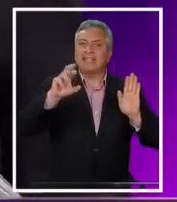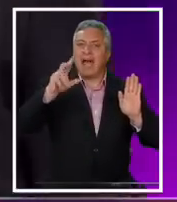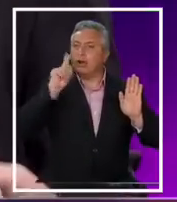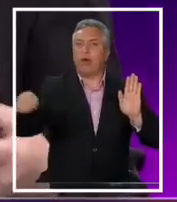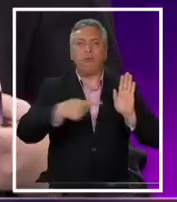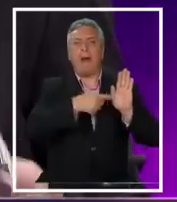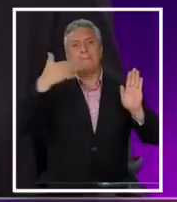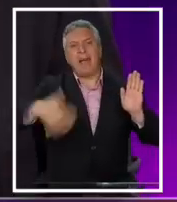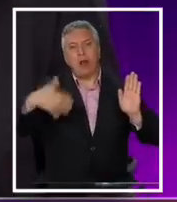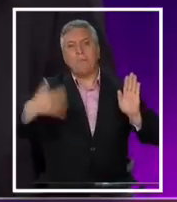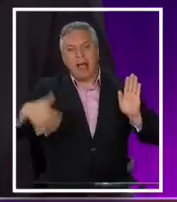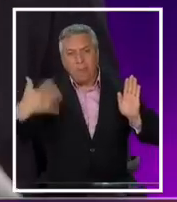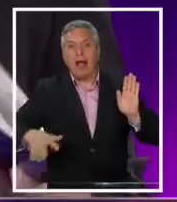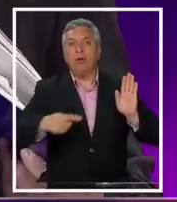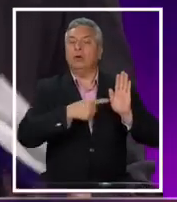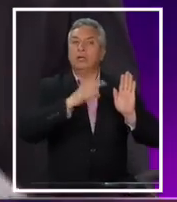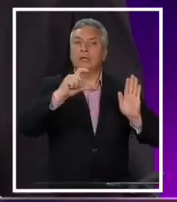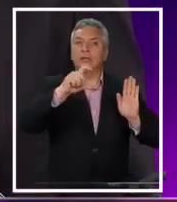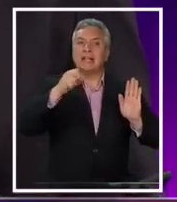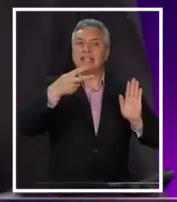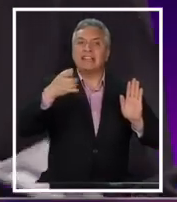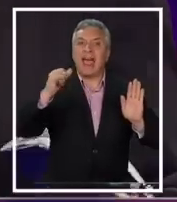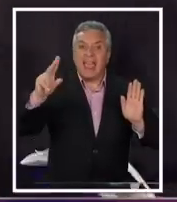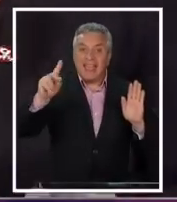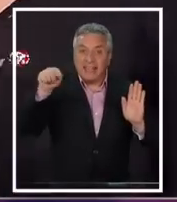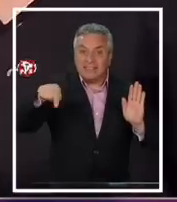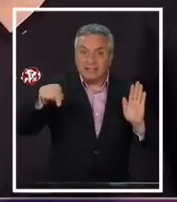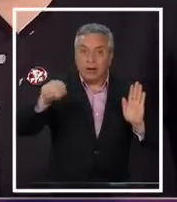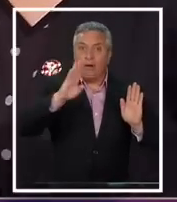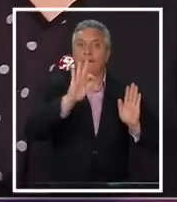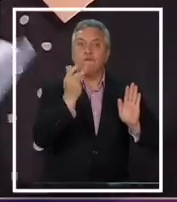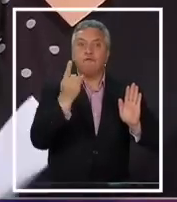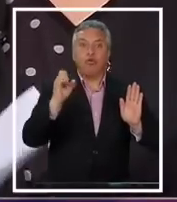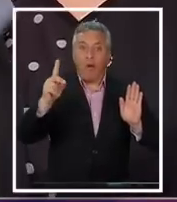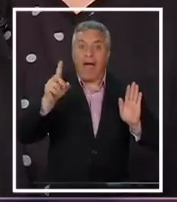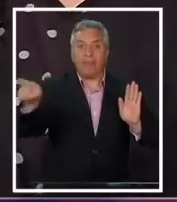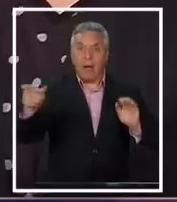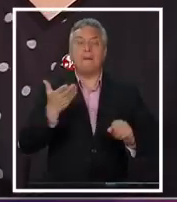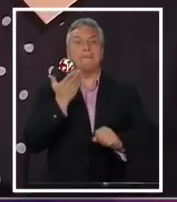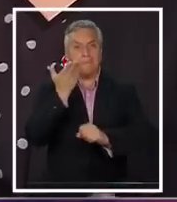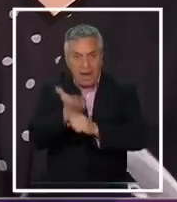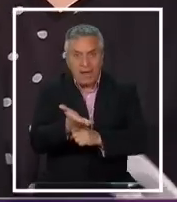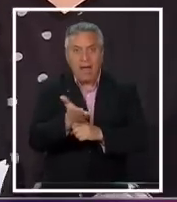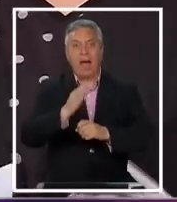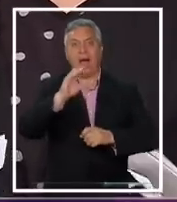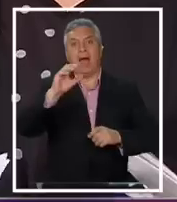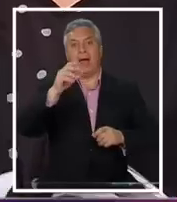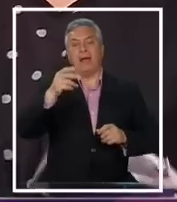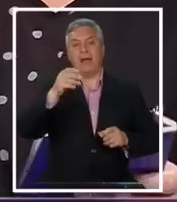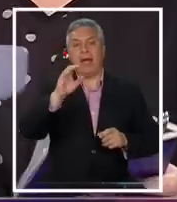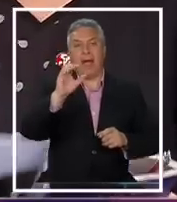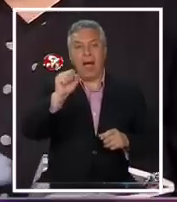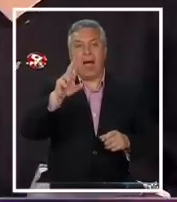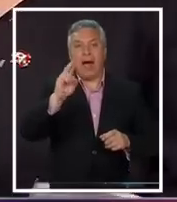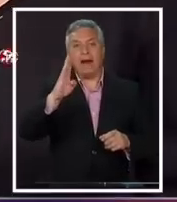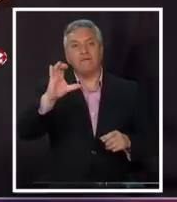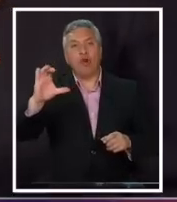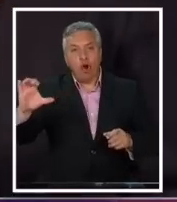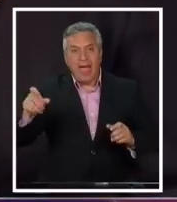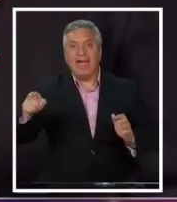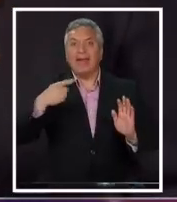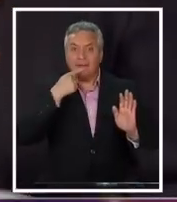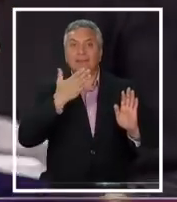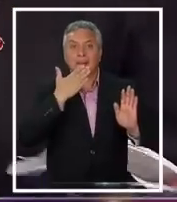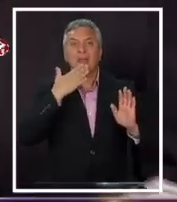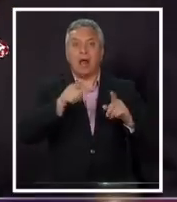por qué fue a Chaín que en su programa como constituyente pedía, fue a Chaín y Arboe pedían en su programa